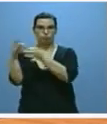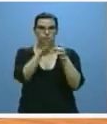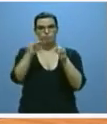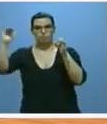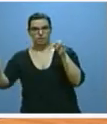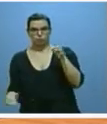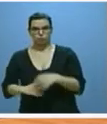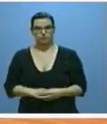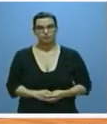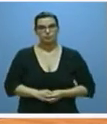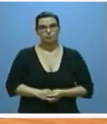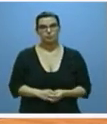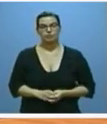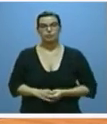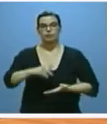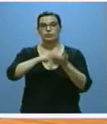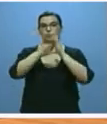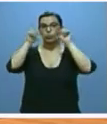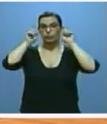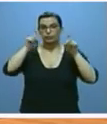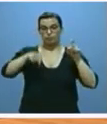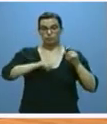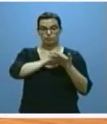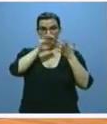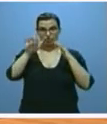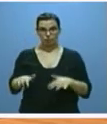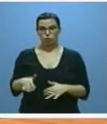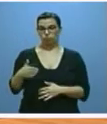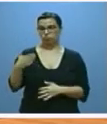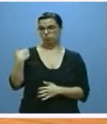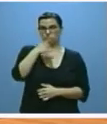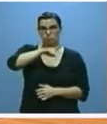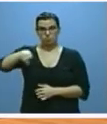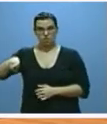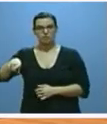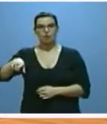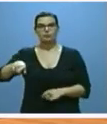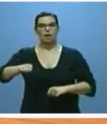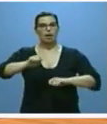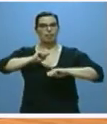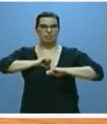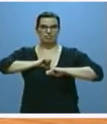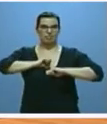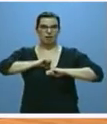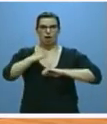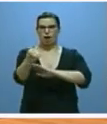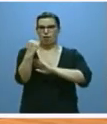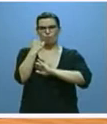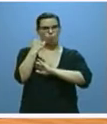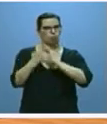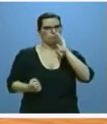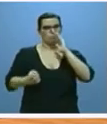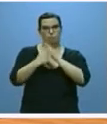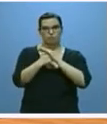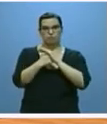El sistema educativo de Castilla y León ha recibido en estos últimos meses el más alto respaldo por